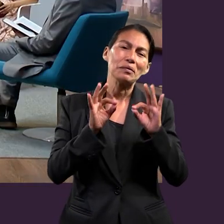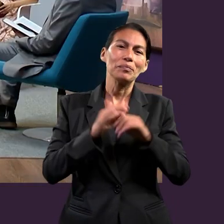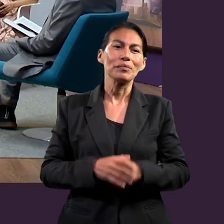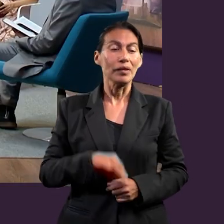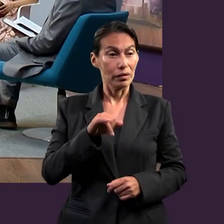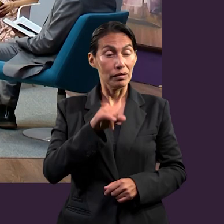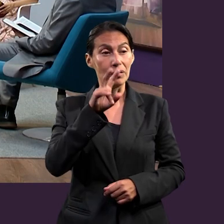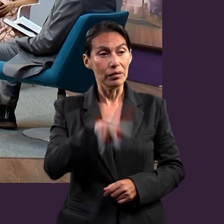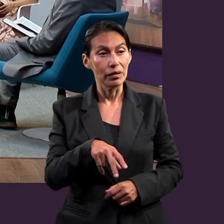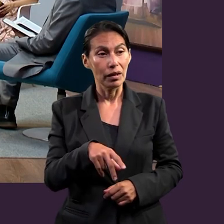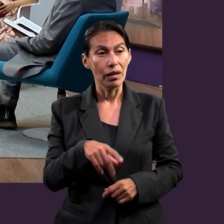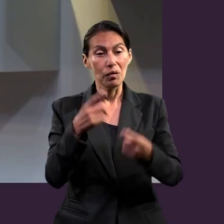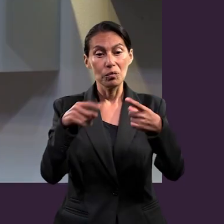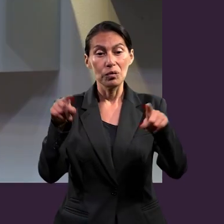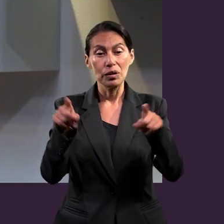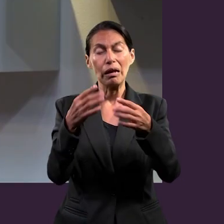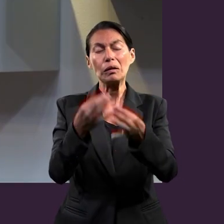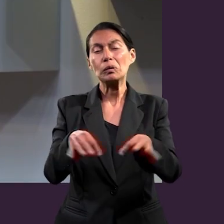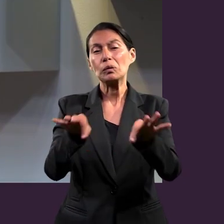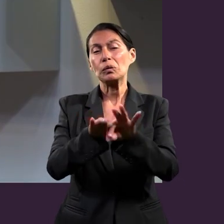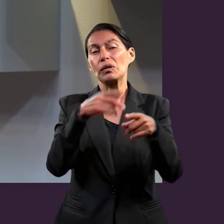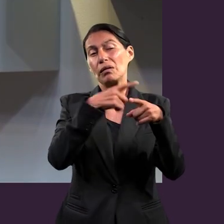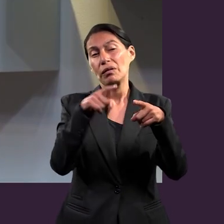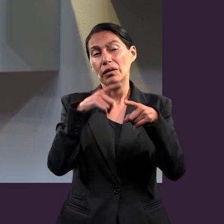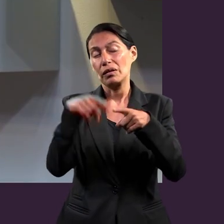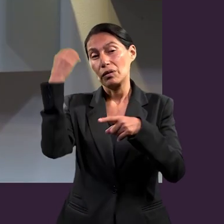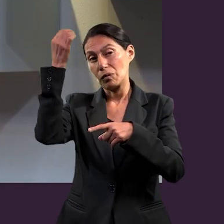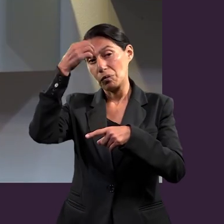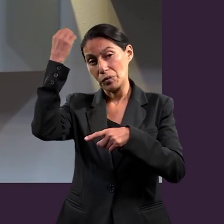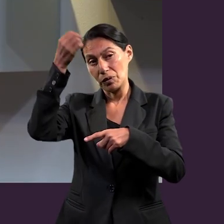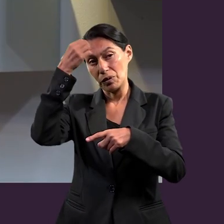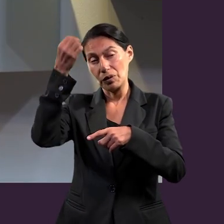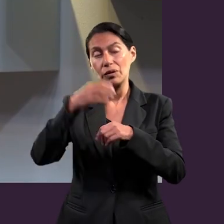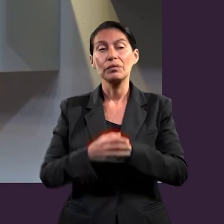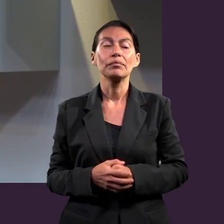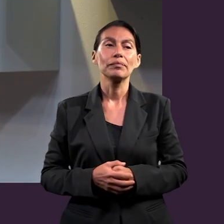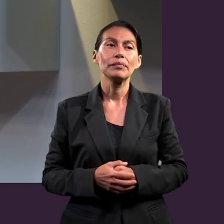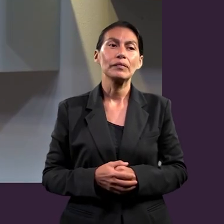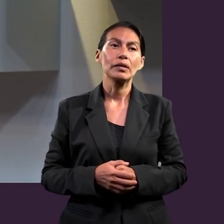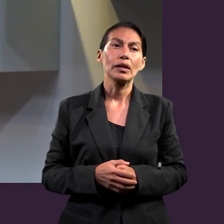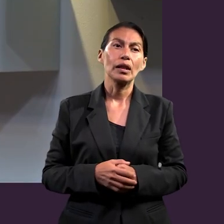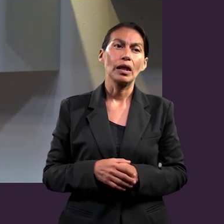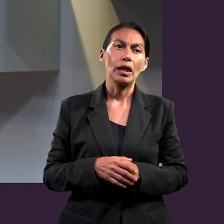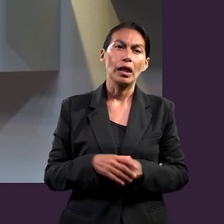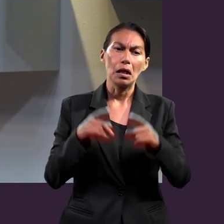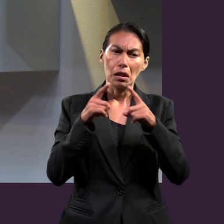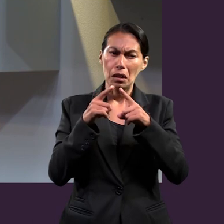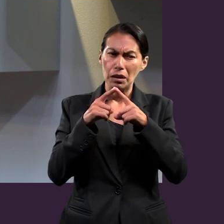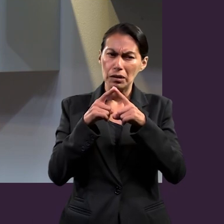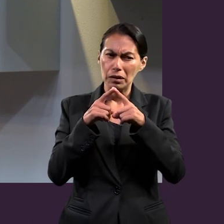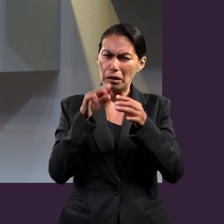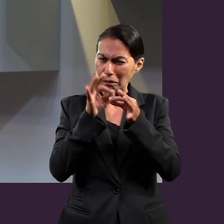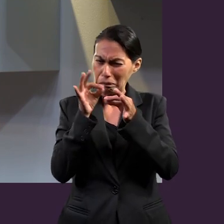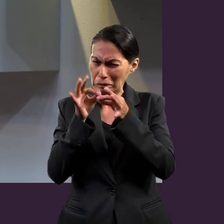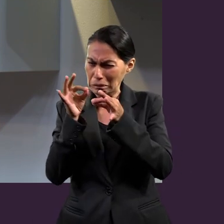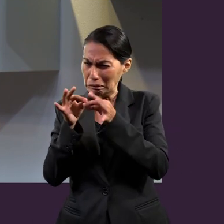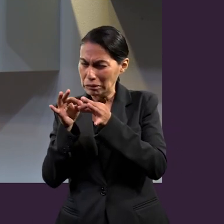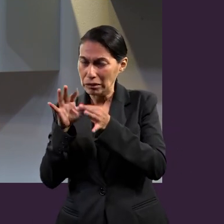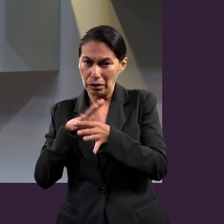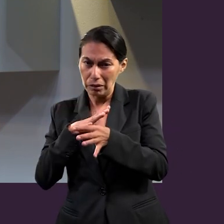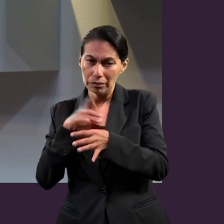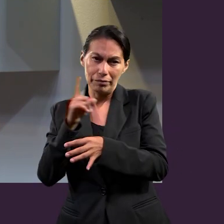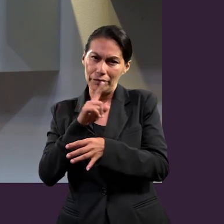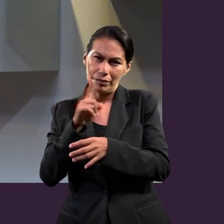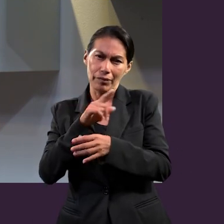polémico el tema de la música, nuestra iglesia no tiene así algo exactamente definido, y tenemos